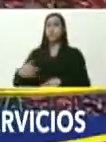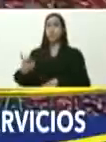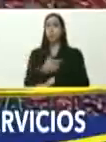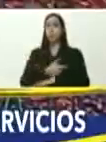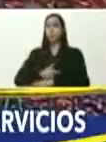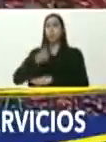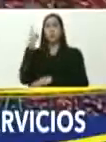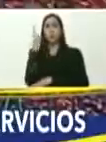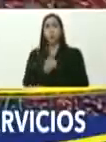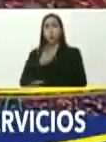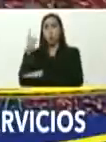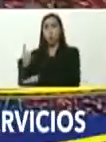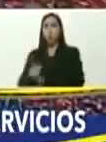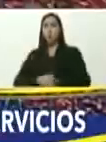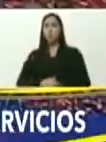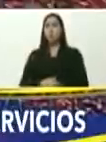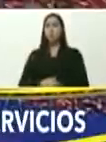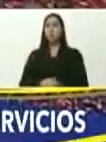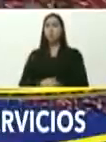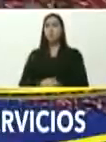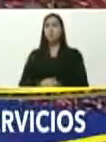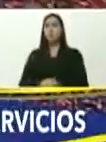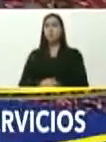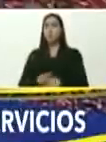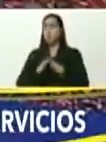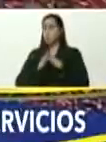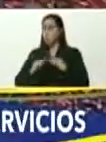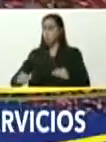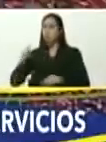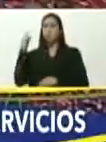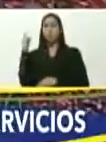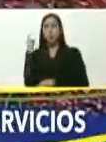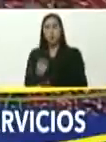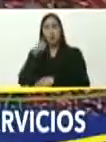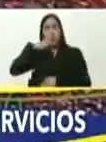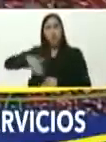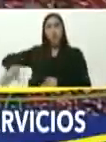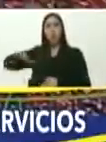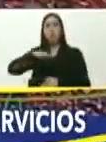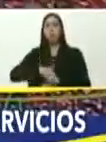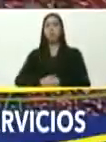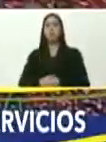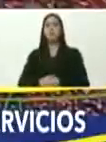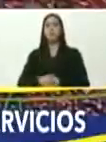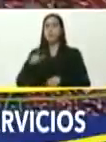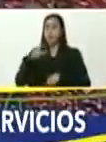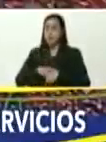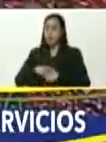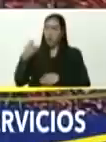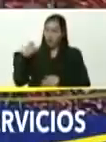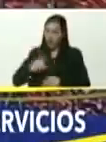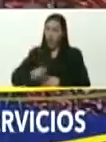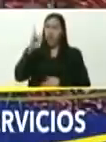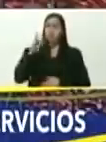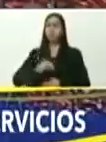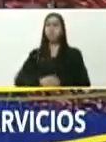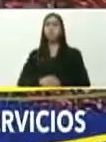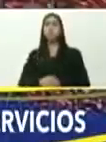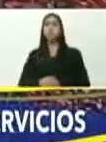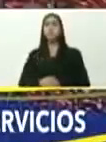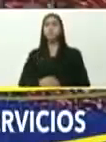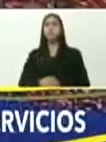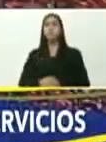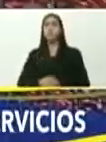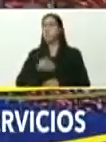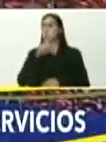obedeciendo, el mandato, y las demandas, del poder popular, viene una nueva etapa, que creo que va a ser, la etapa